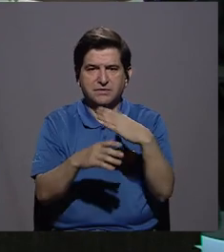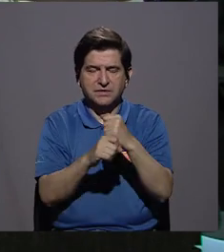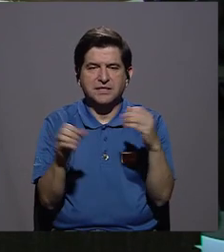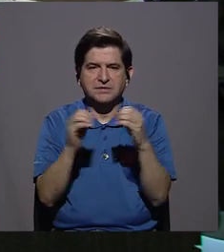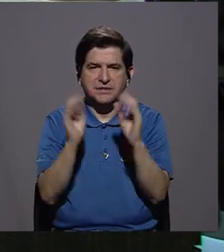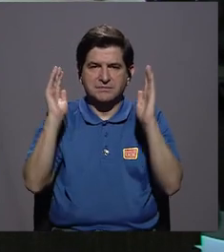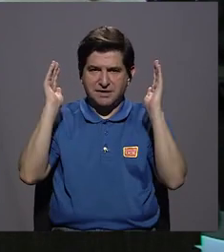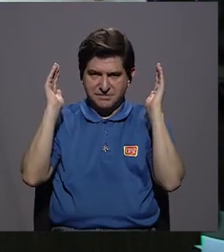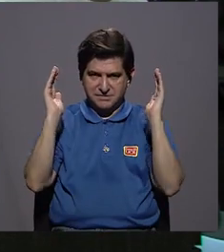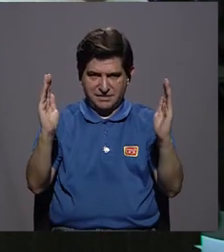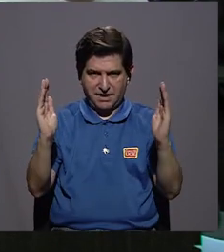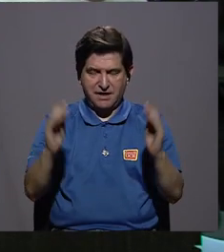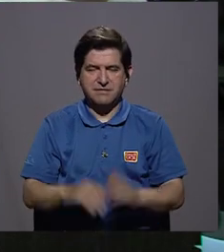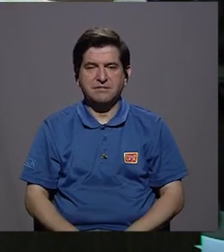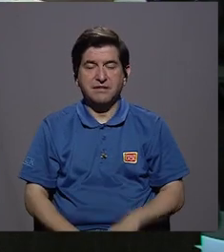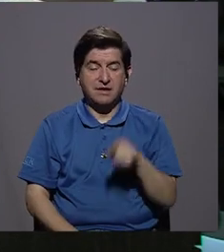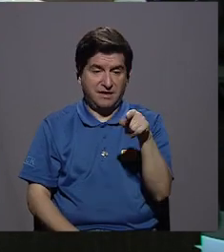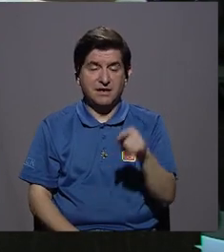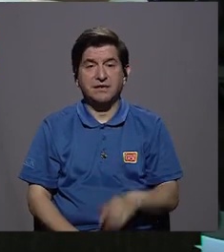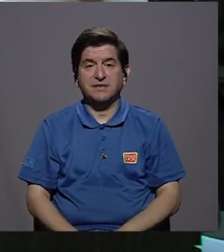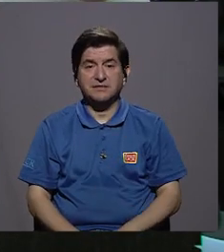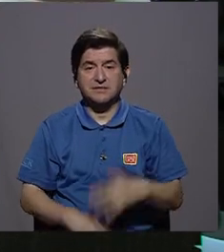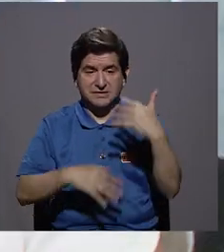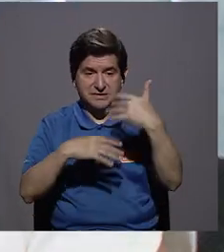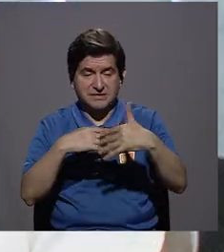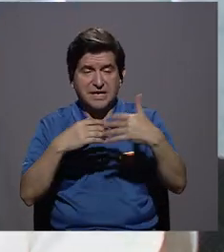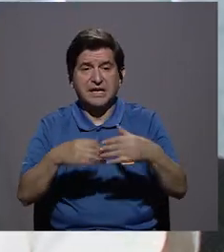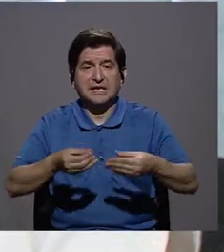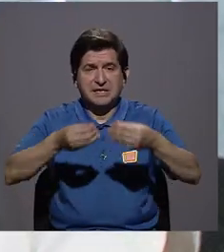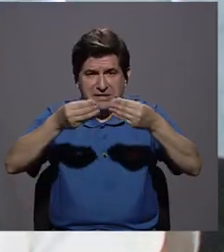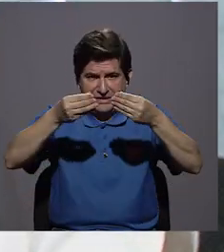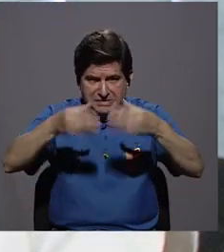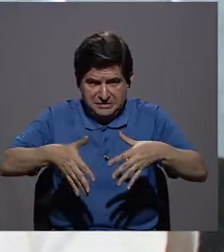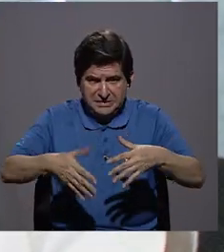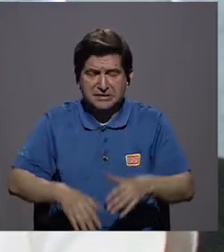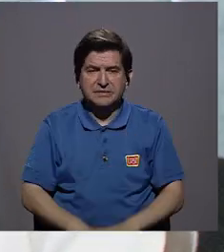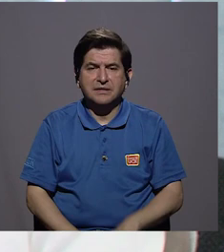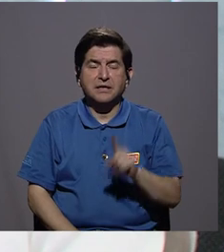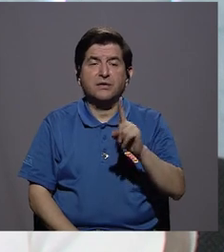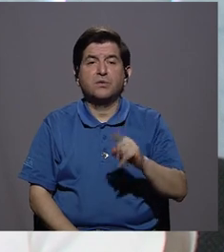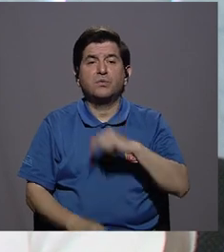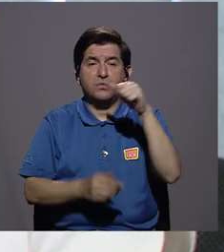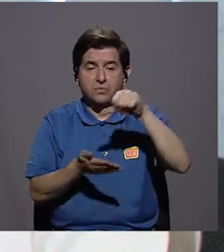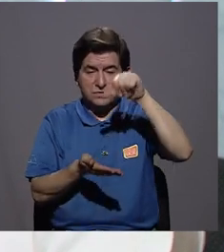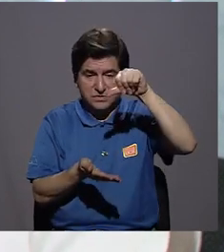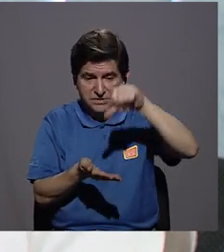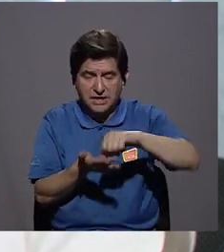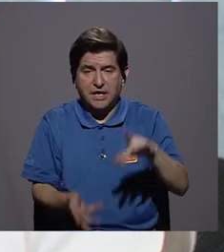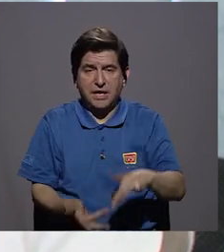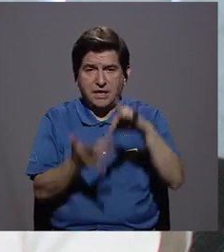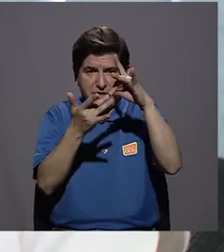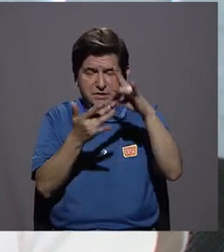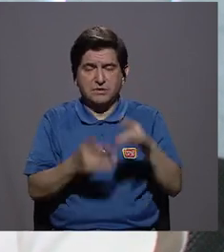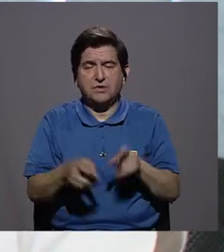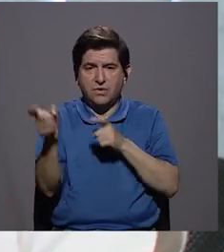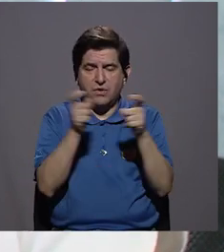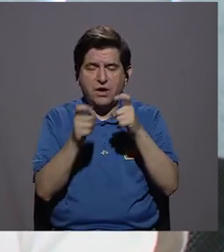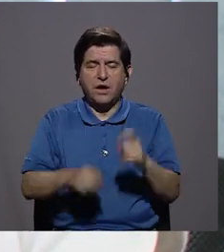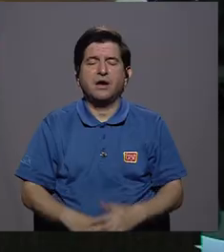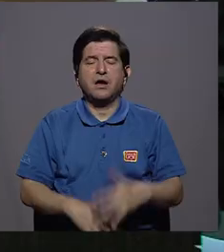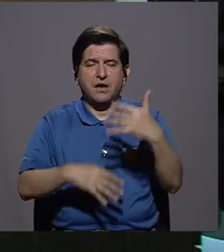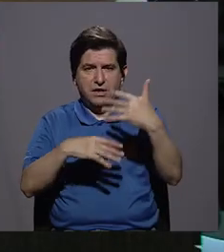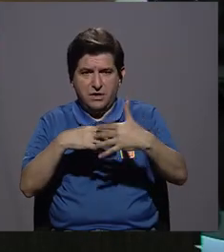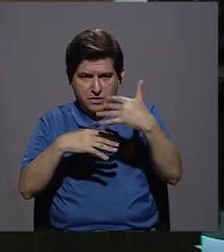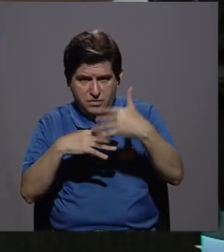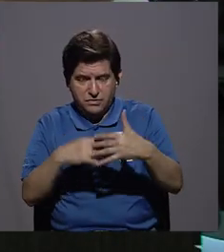cada vez más grande, la estamos perdiendo. Entonces yo pienso que acudir a un centro especializado en lo que es manejo de heridas. 22